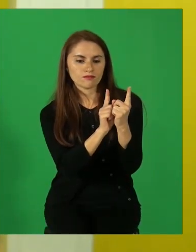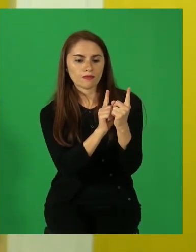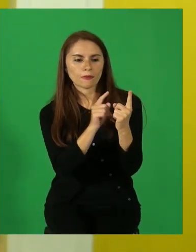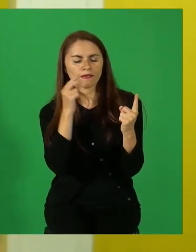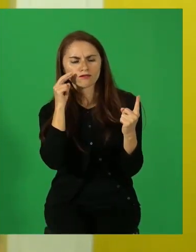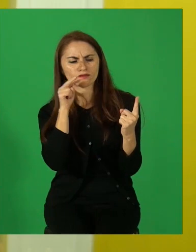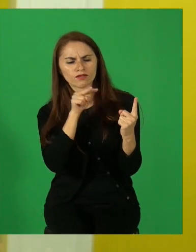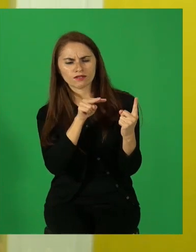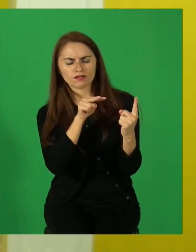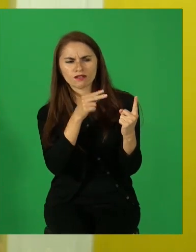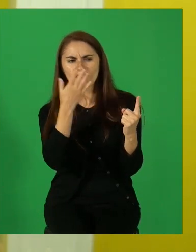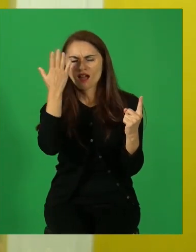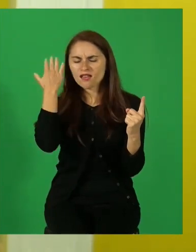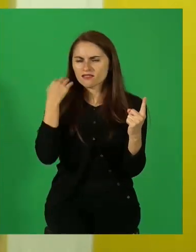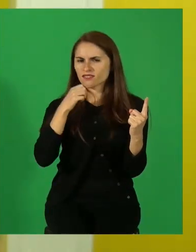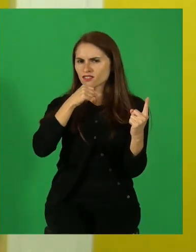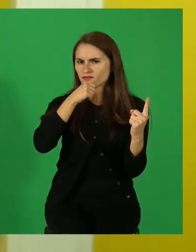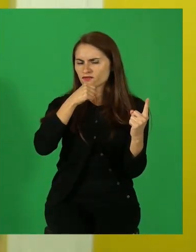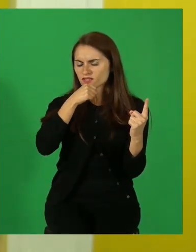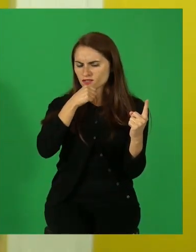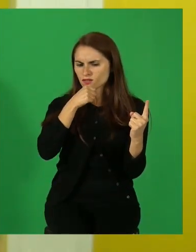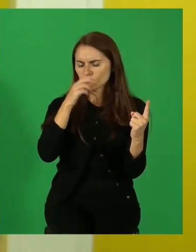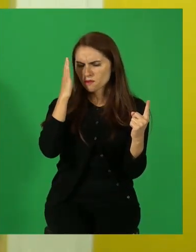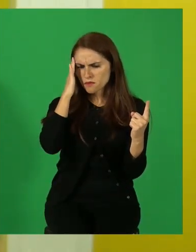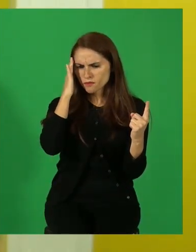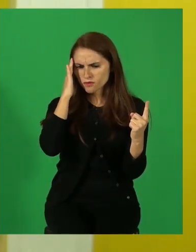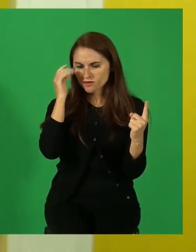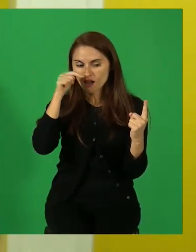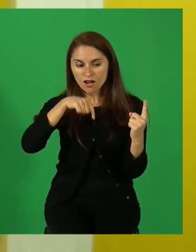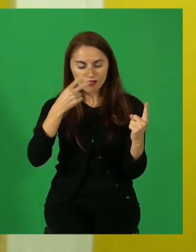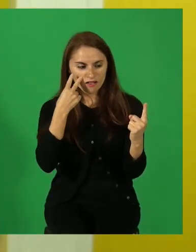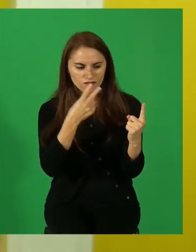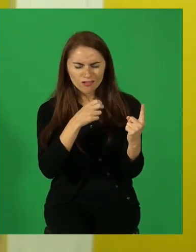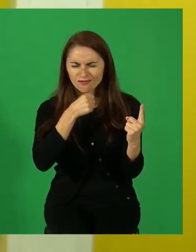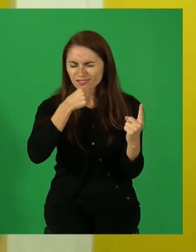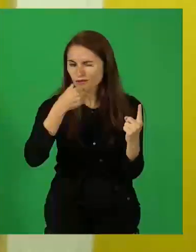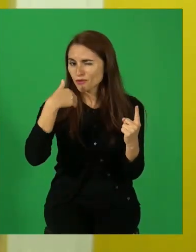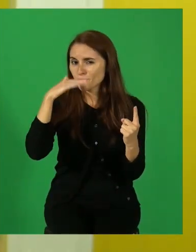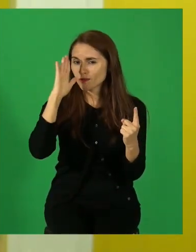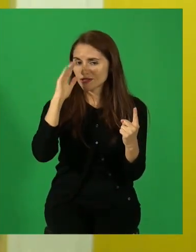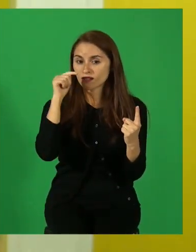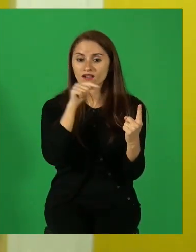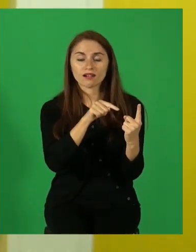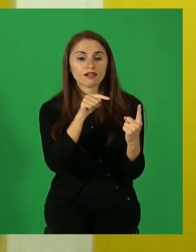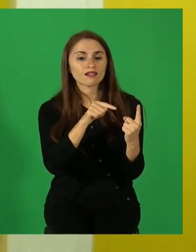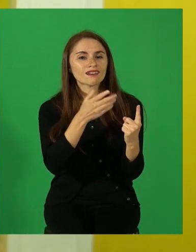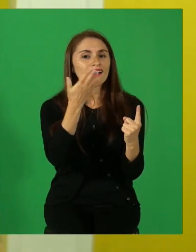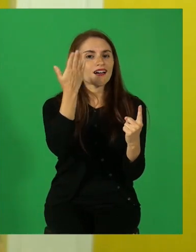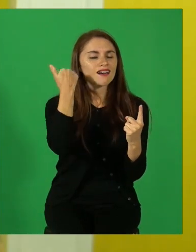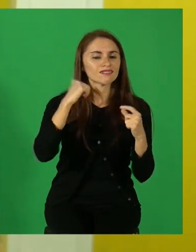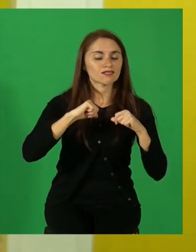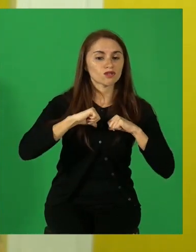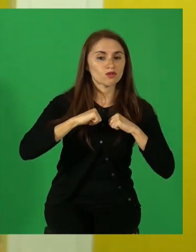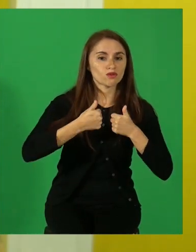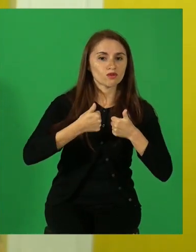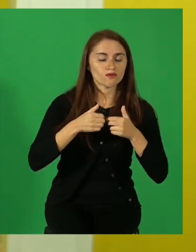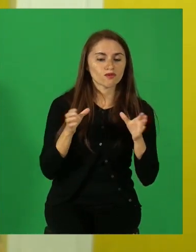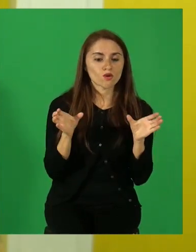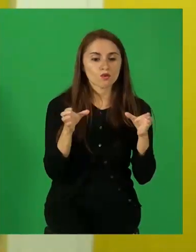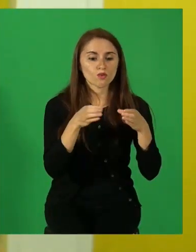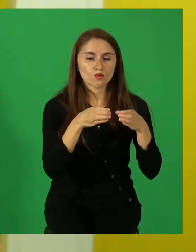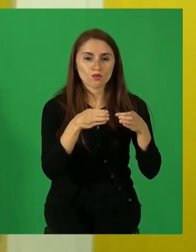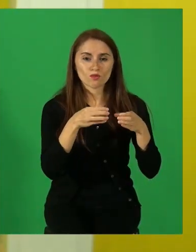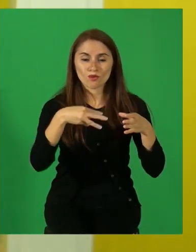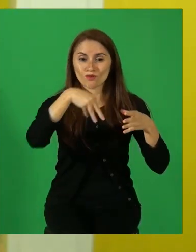se veía más viejo de lo que recordaba. Perteneció durante toda su adolescencia al grupo más